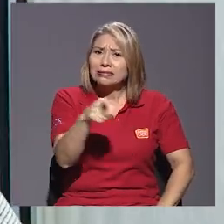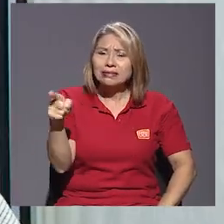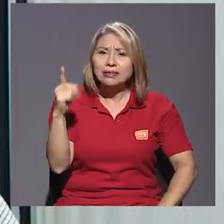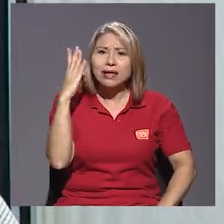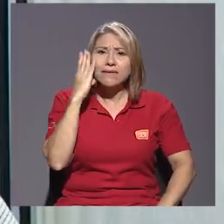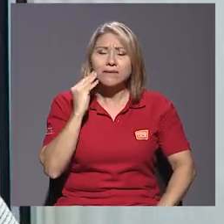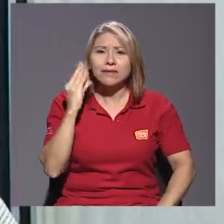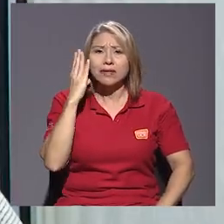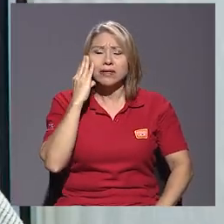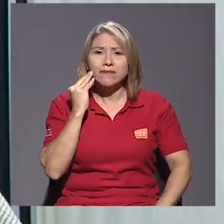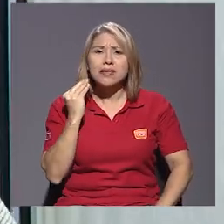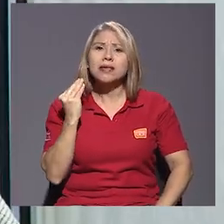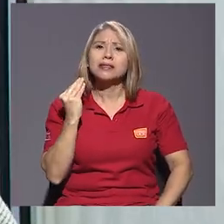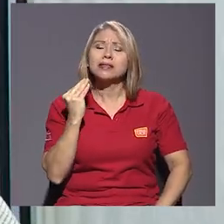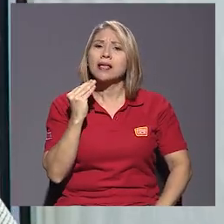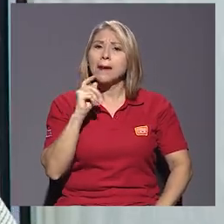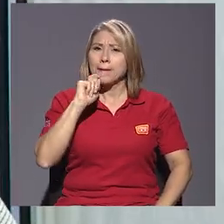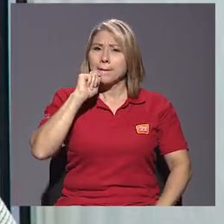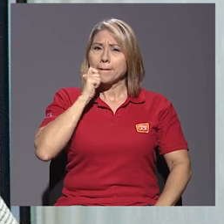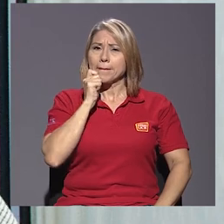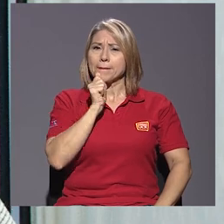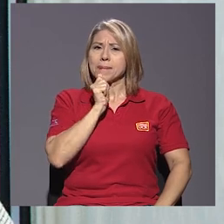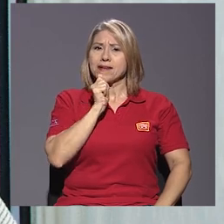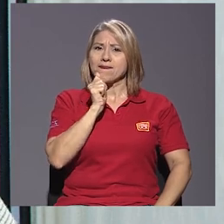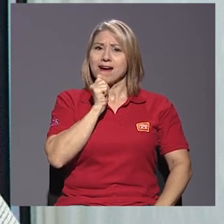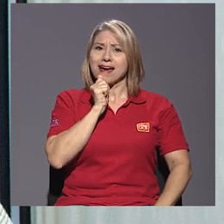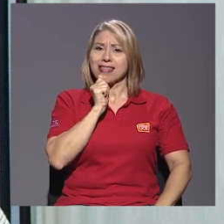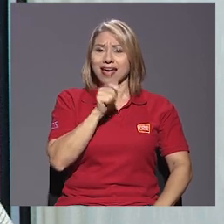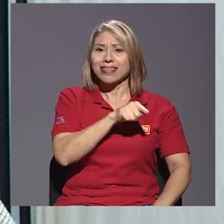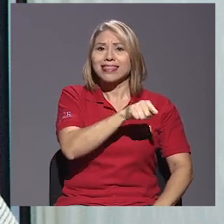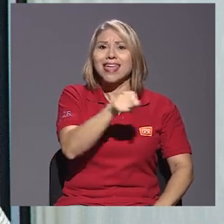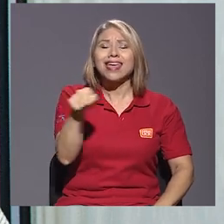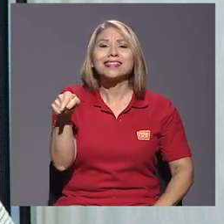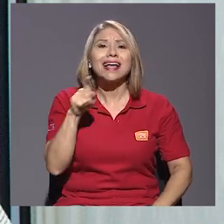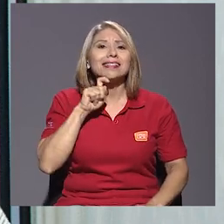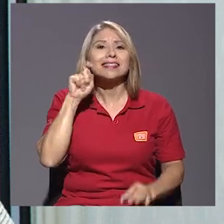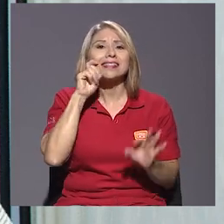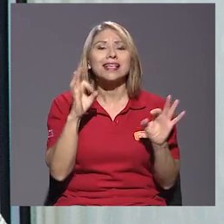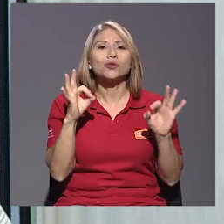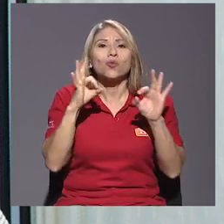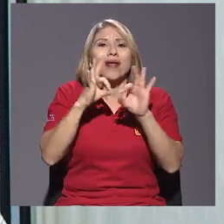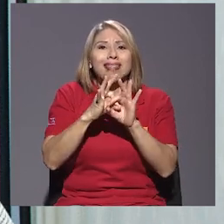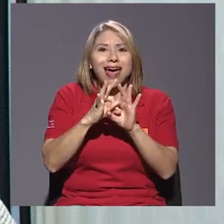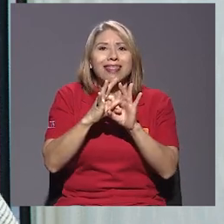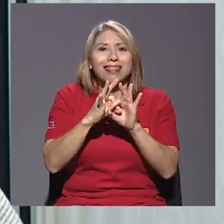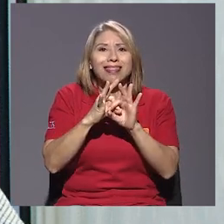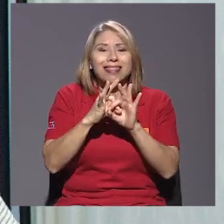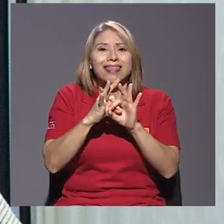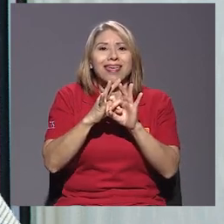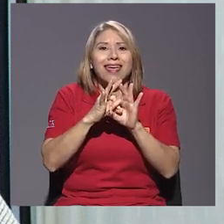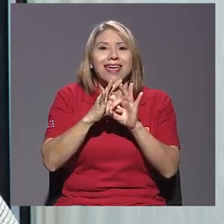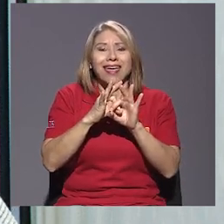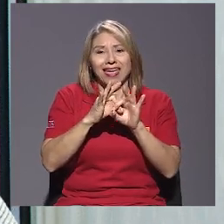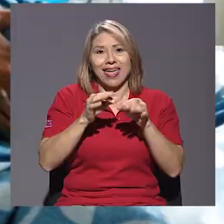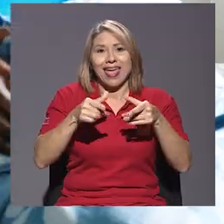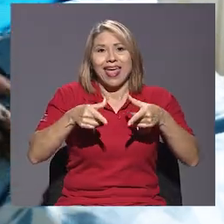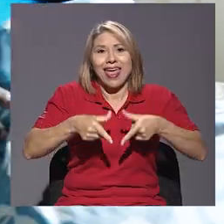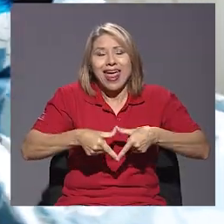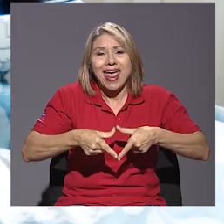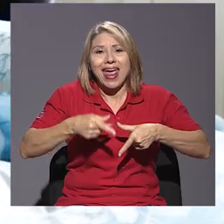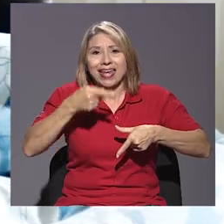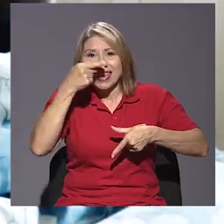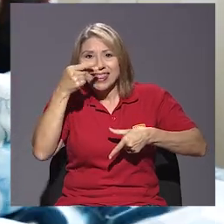privada de esta genitalidad, de esta sexualidad genital en las parejas,